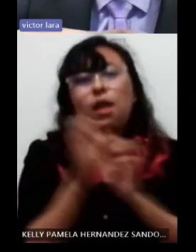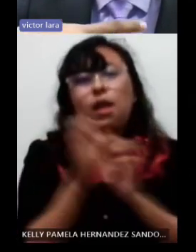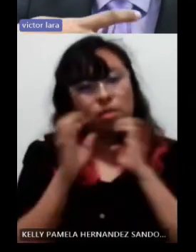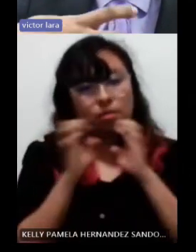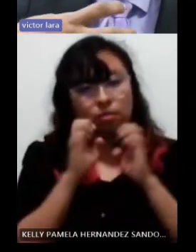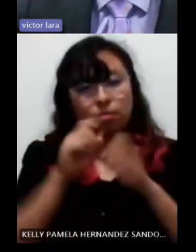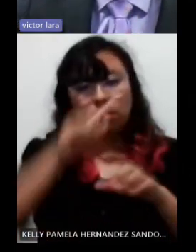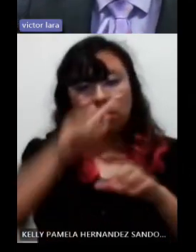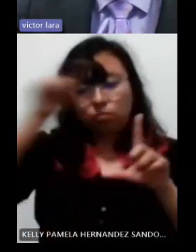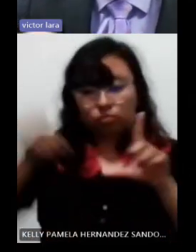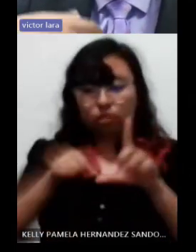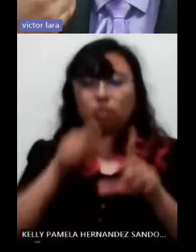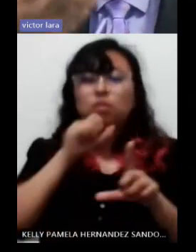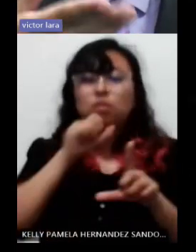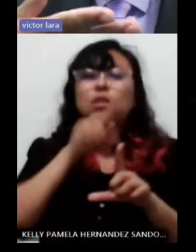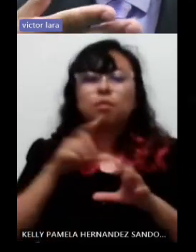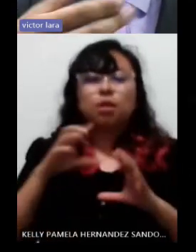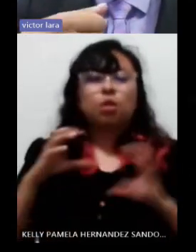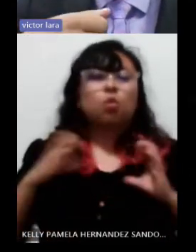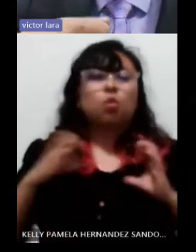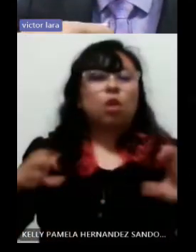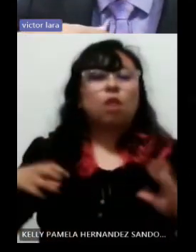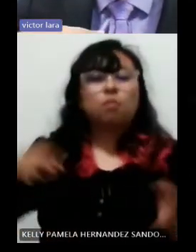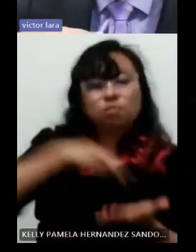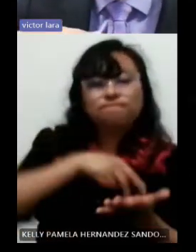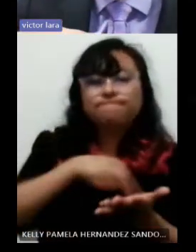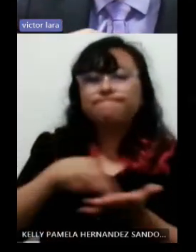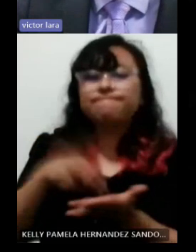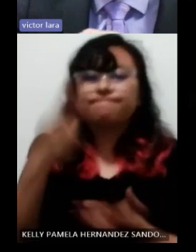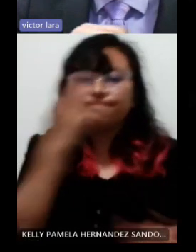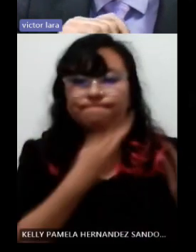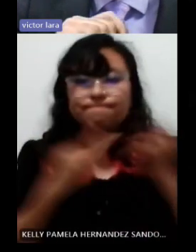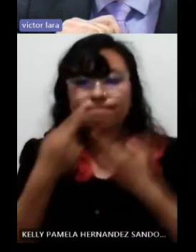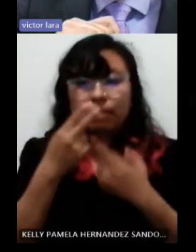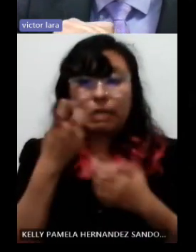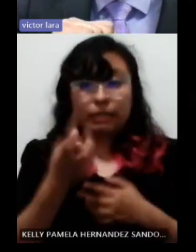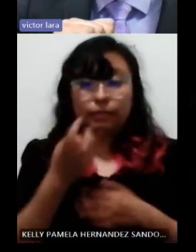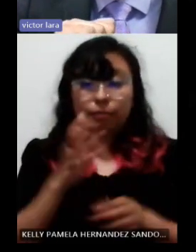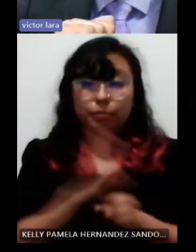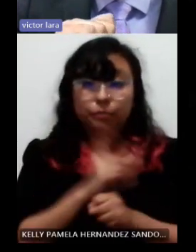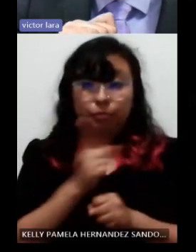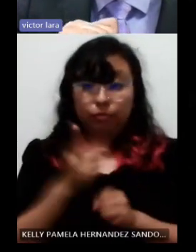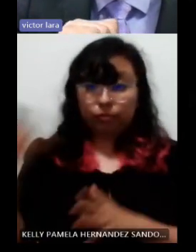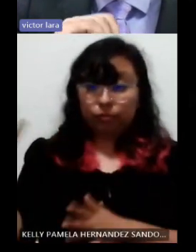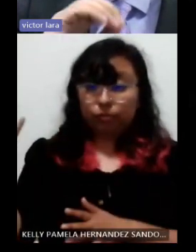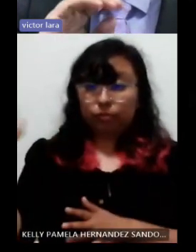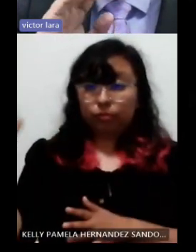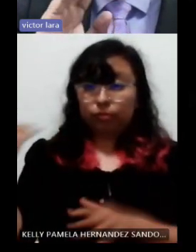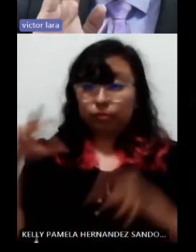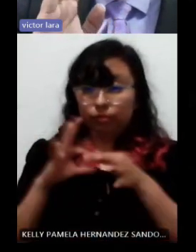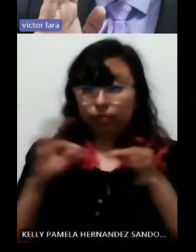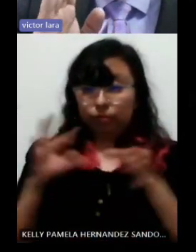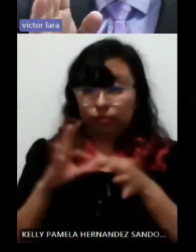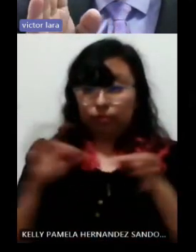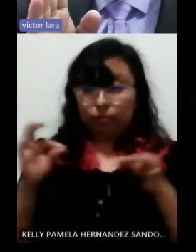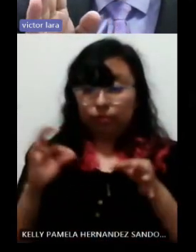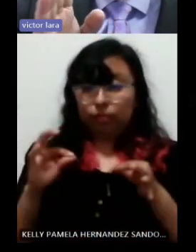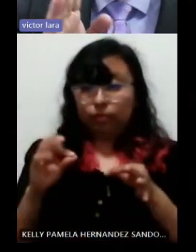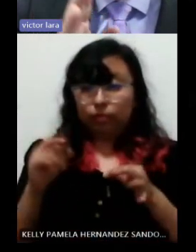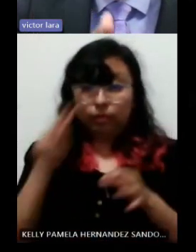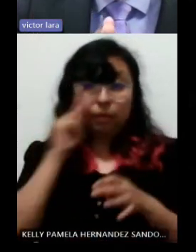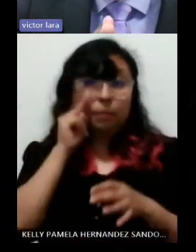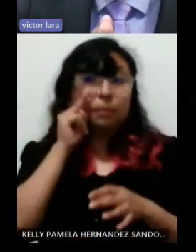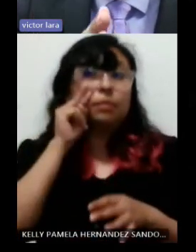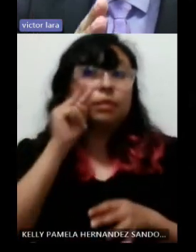lleva a complementar lo que en ponencias anteriores hacían referencia de que es la visión,